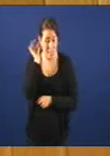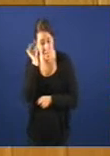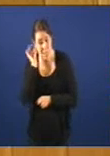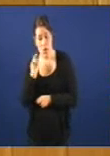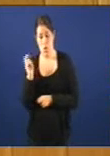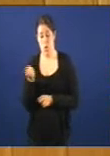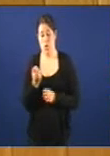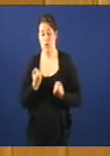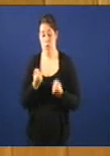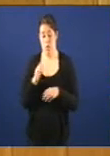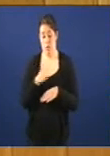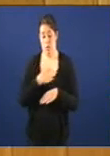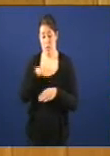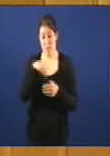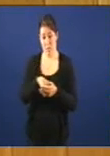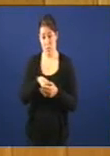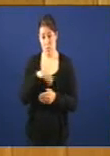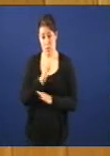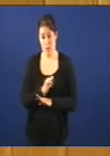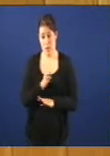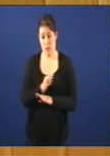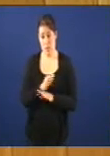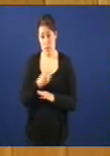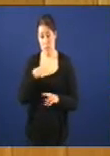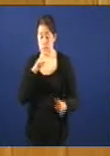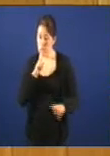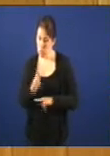forzas deste Parlamento eu de reiteración a que é a resposta.